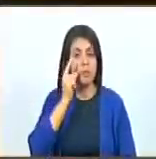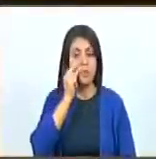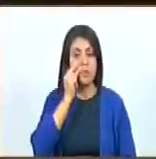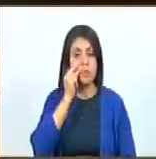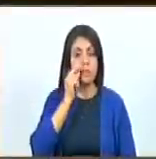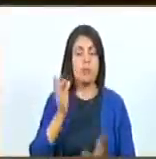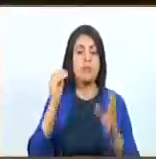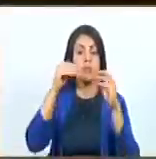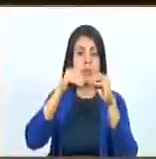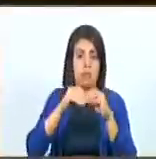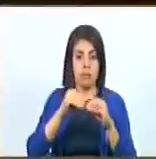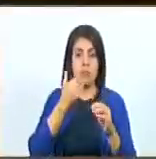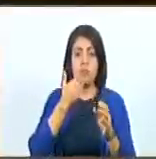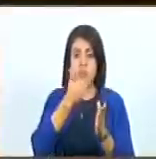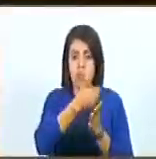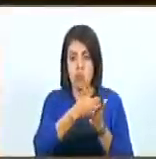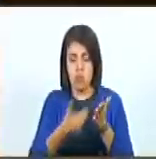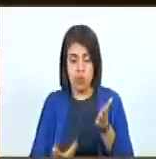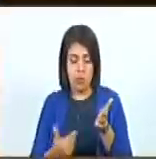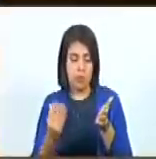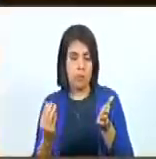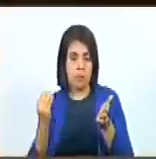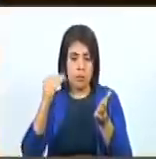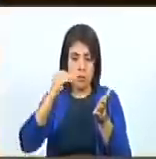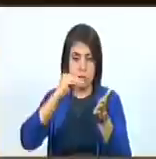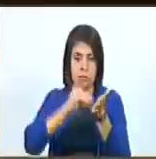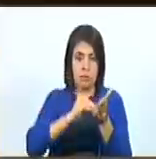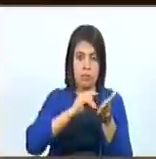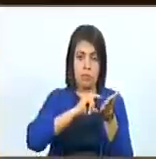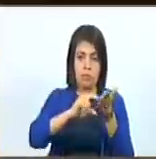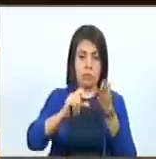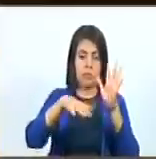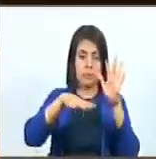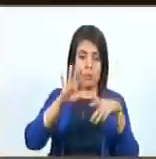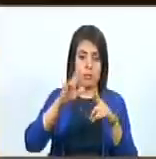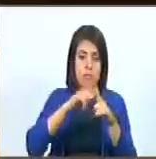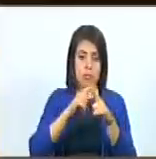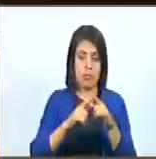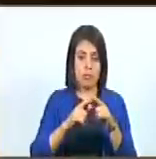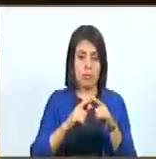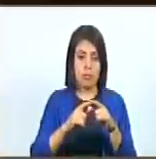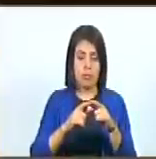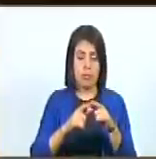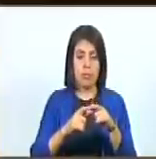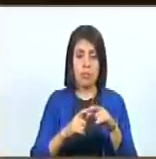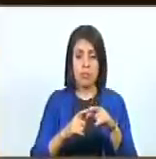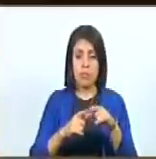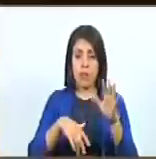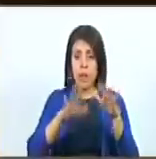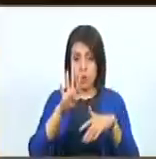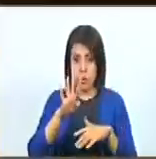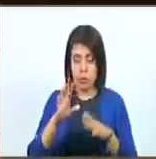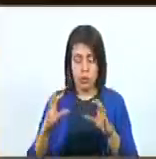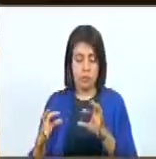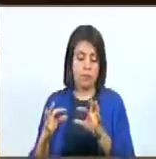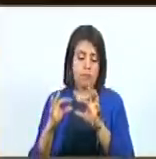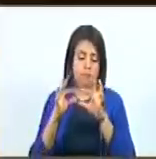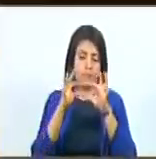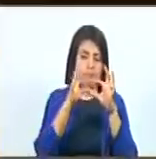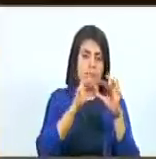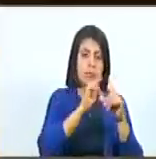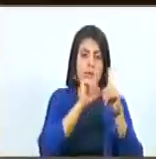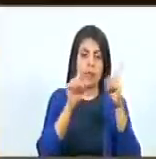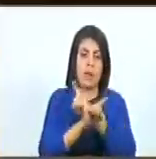honorables diputados que estén de acuerdo con aprobar el artículo diferido, que corresponde al artículo 14, con la